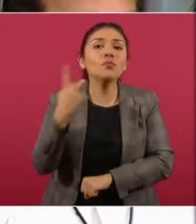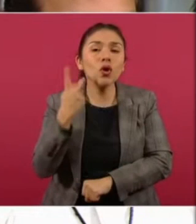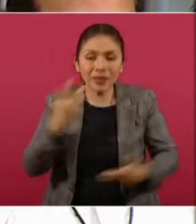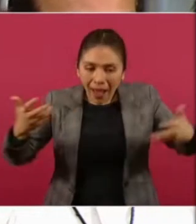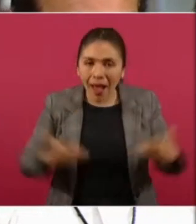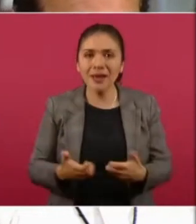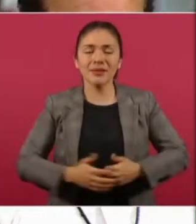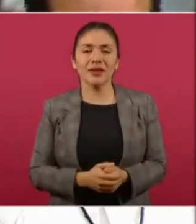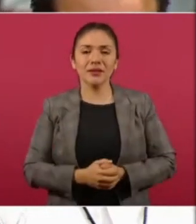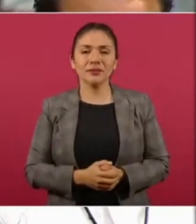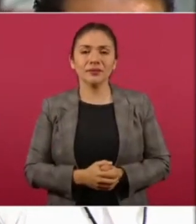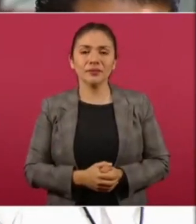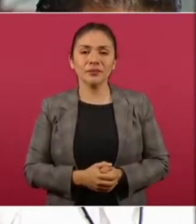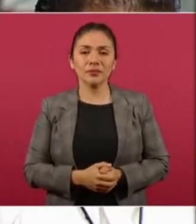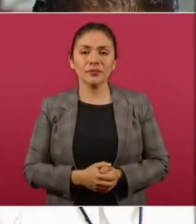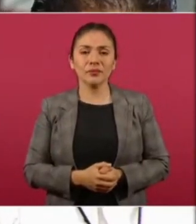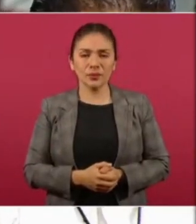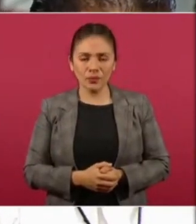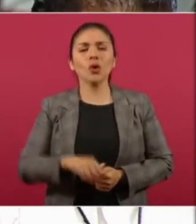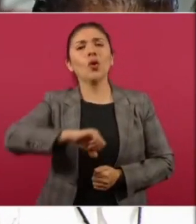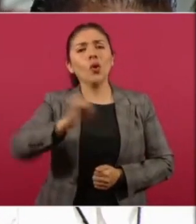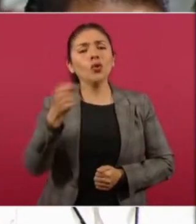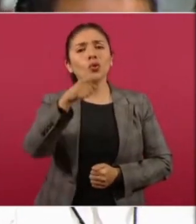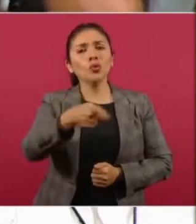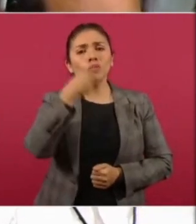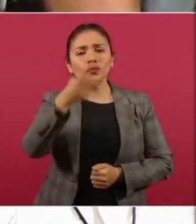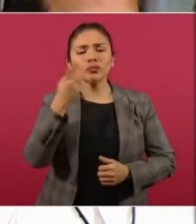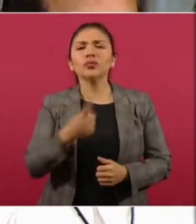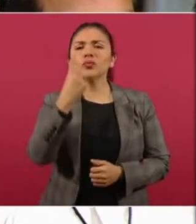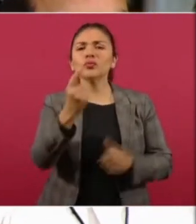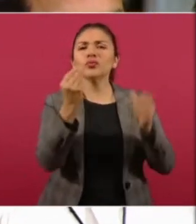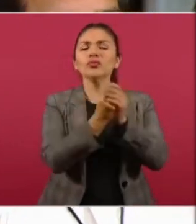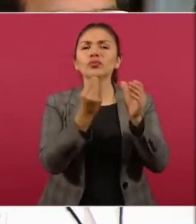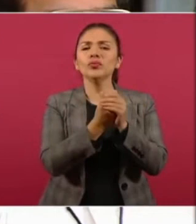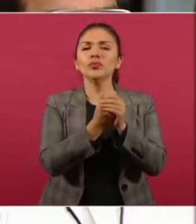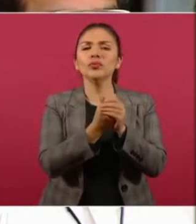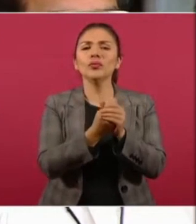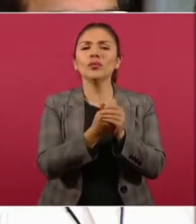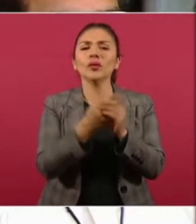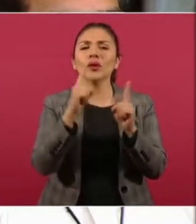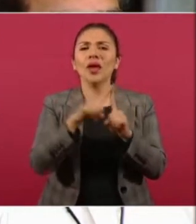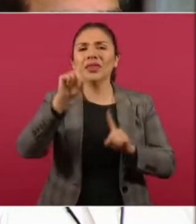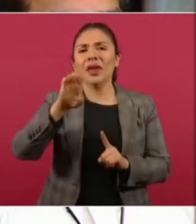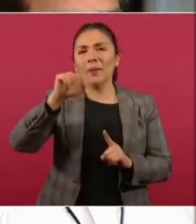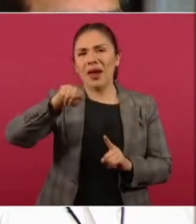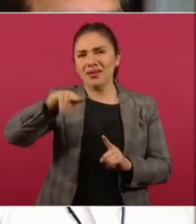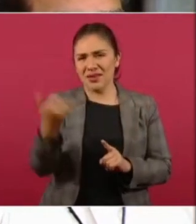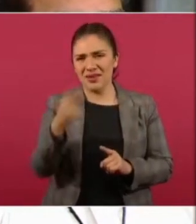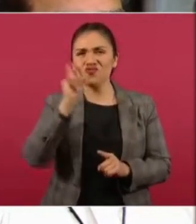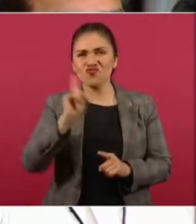Ahora, habla también del caso de Bani,